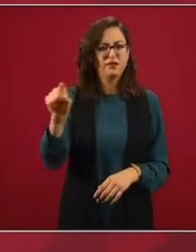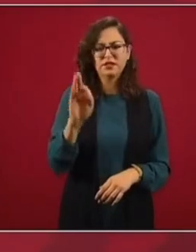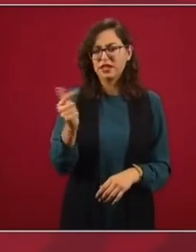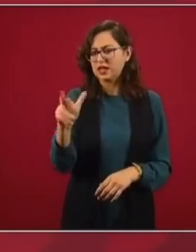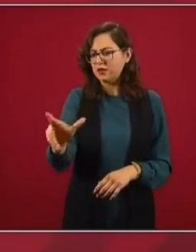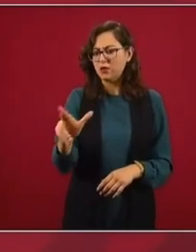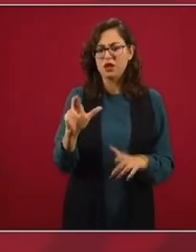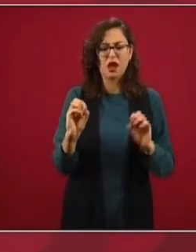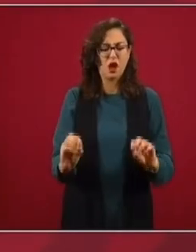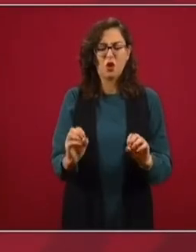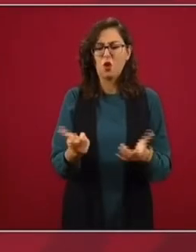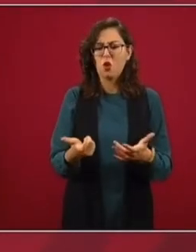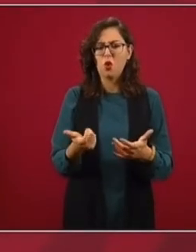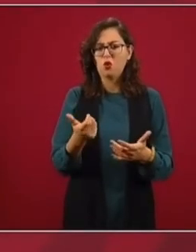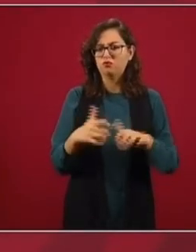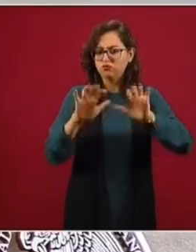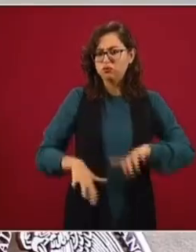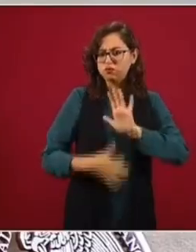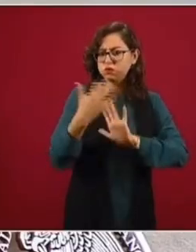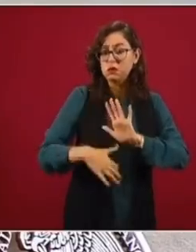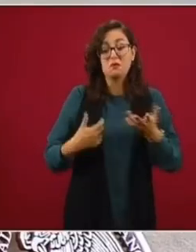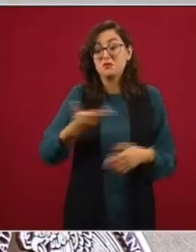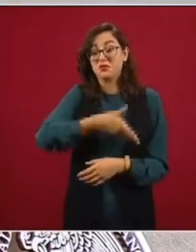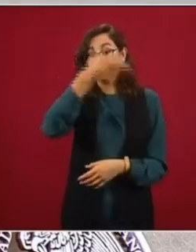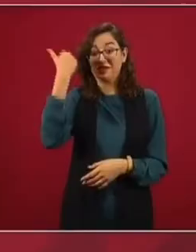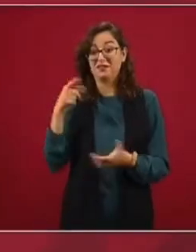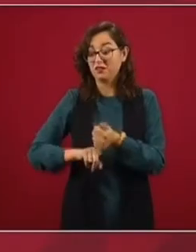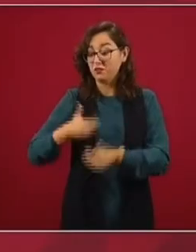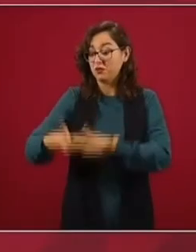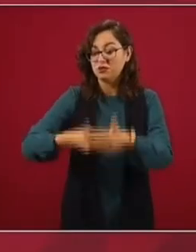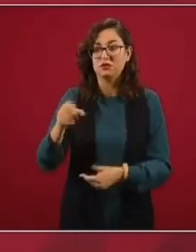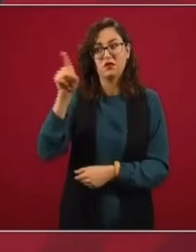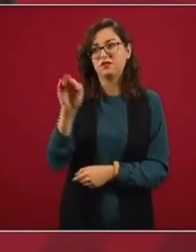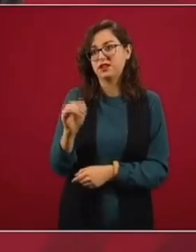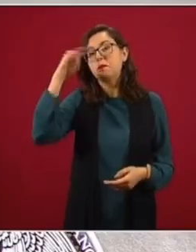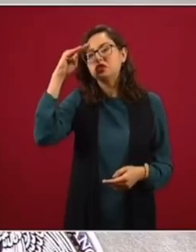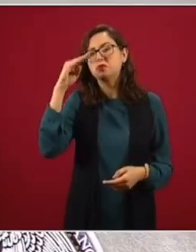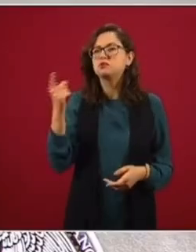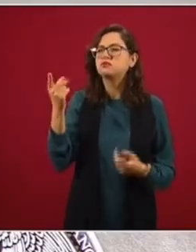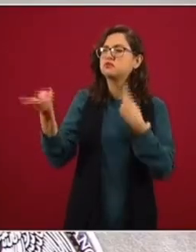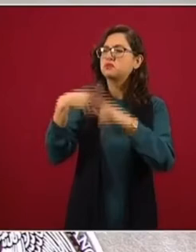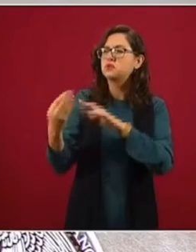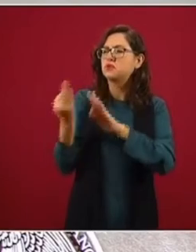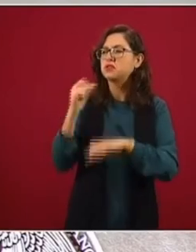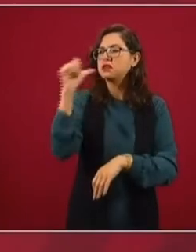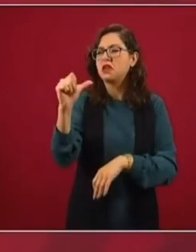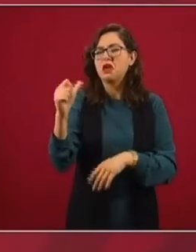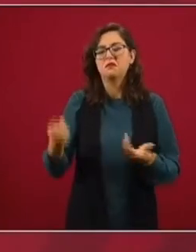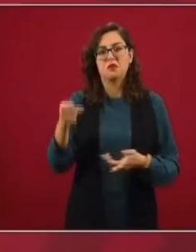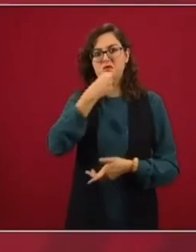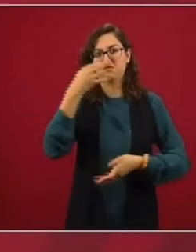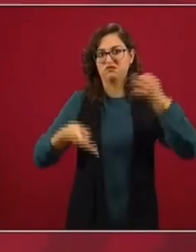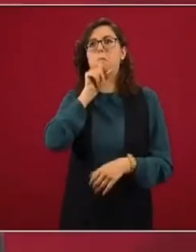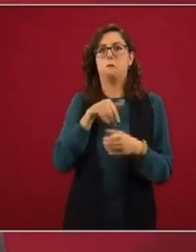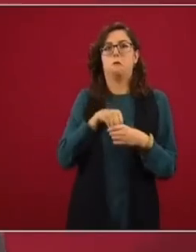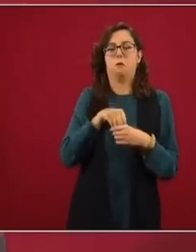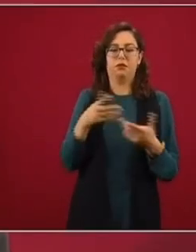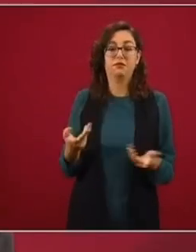por escrito, no sé, eso corresponde a la Fiscalía. El fiscal Alejandro Germanero es una gente seria,